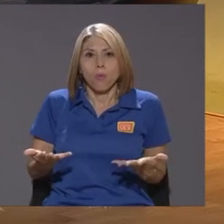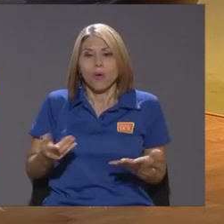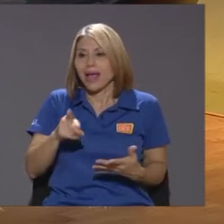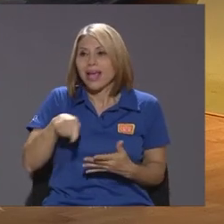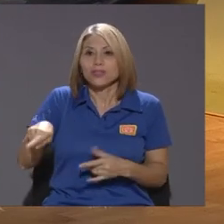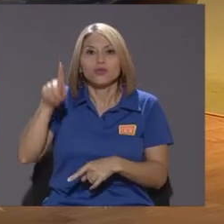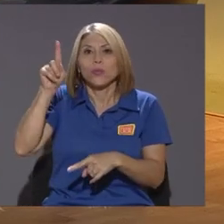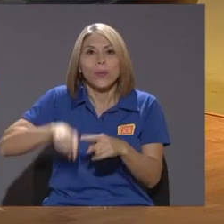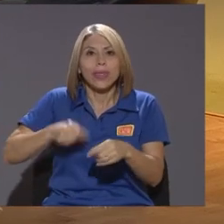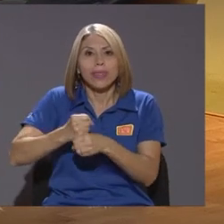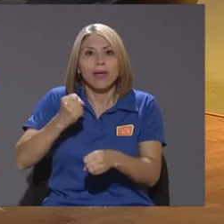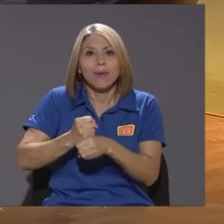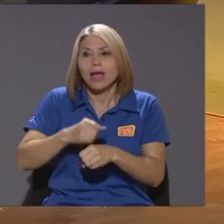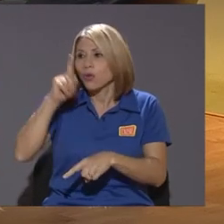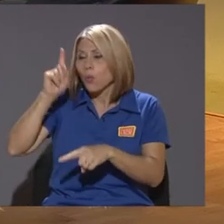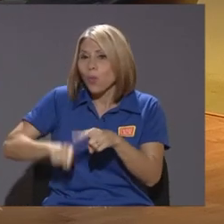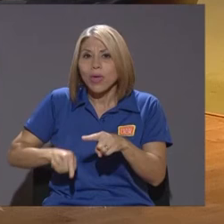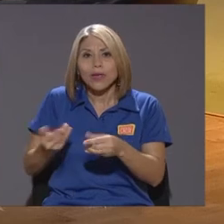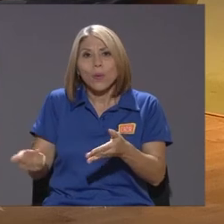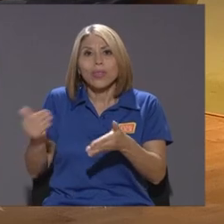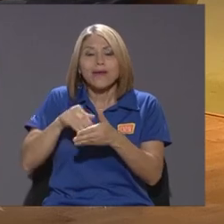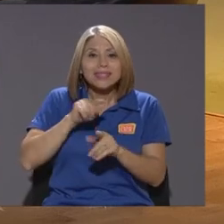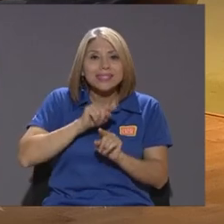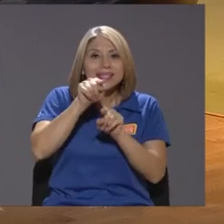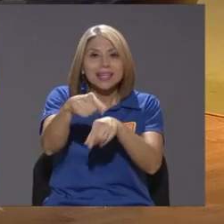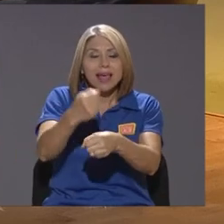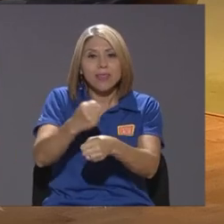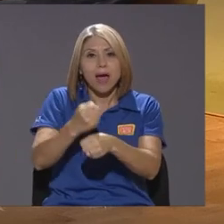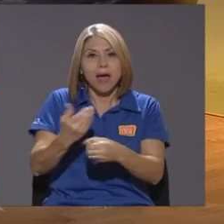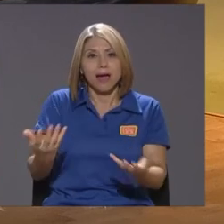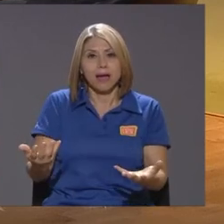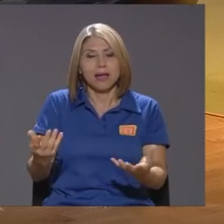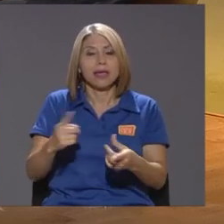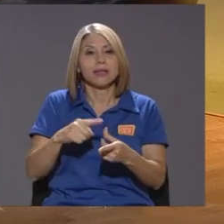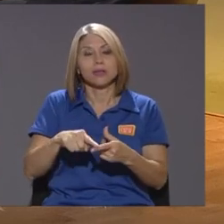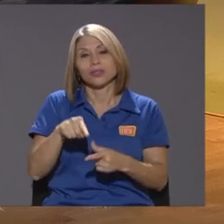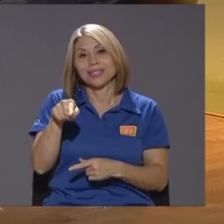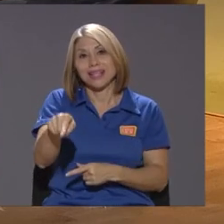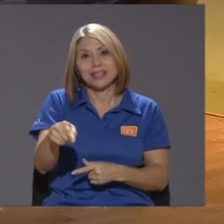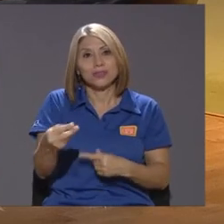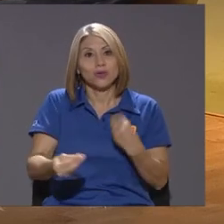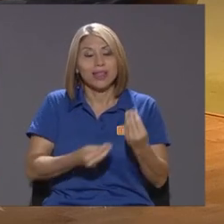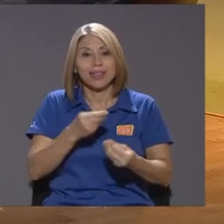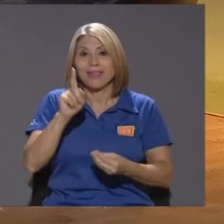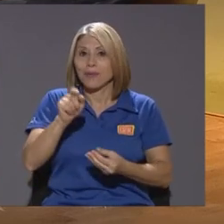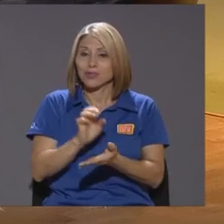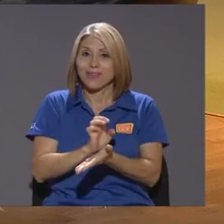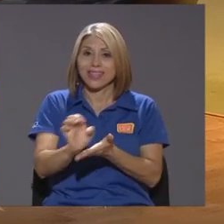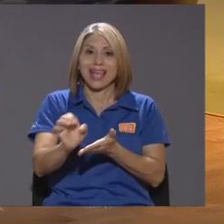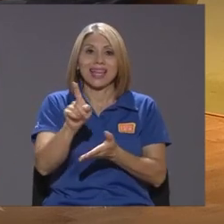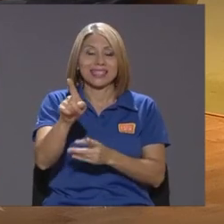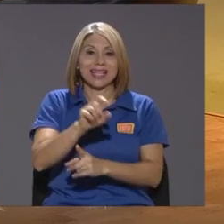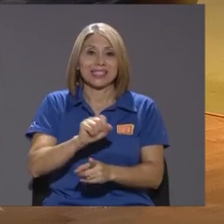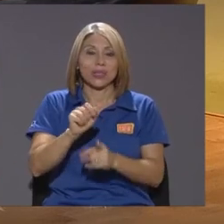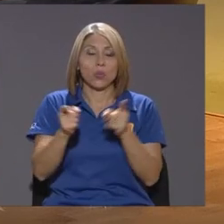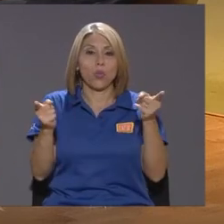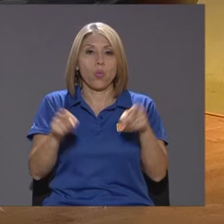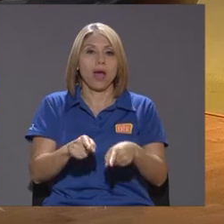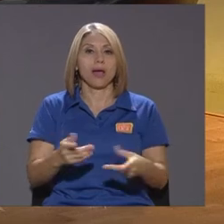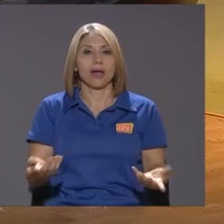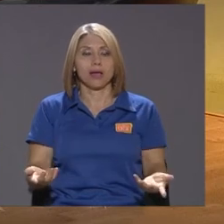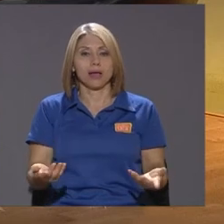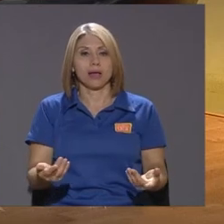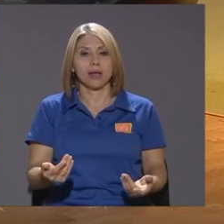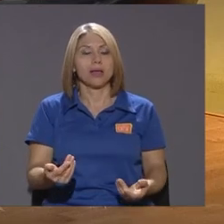nos podemos lanzar de vuelta al mercado laboral y entonces eso le tenemos que evitar ese catombe ese catombe social y